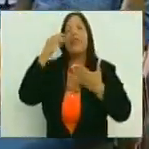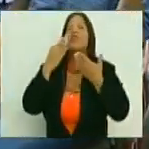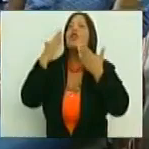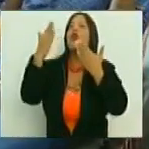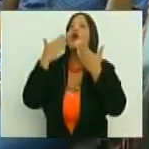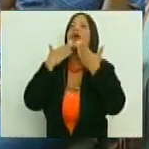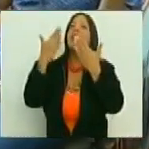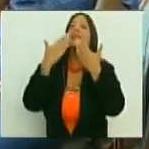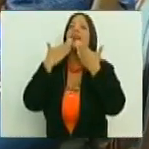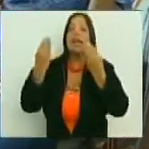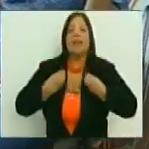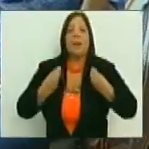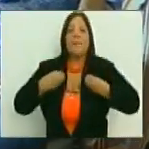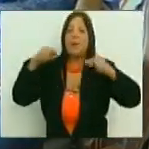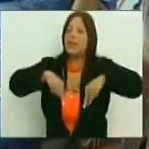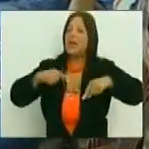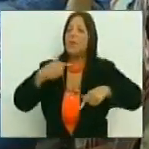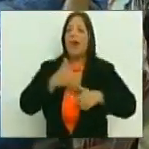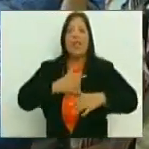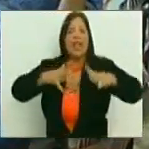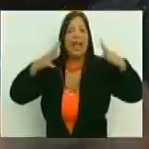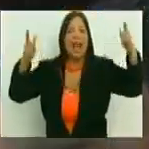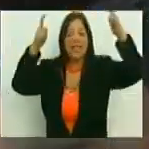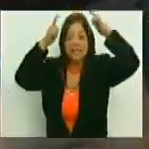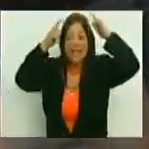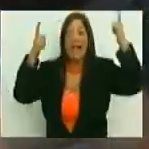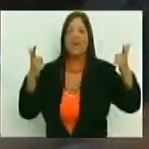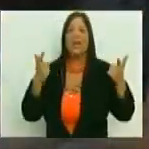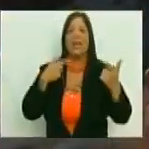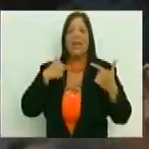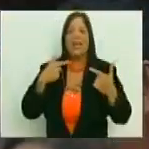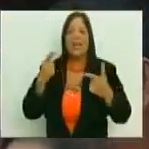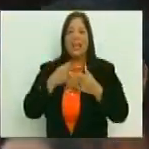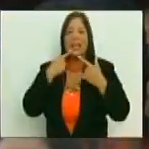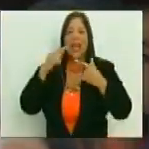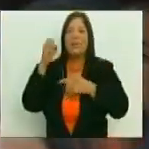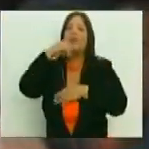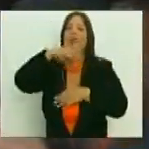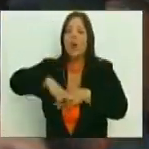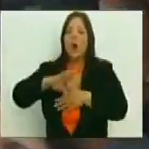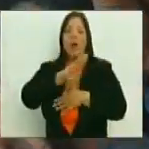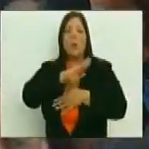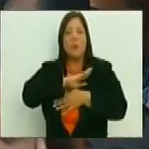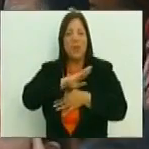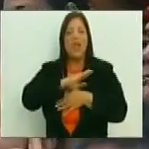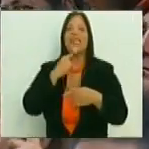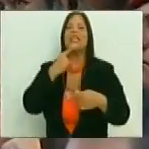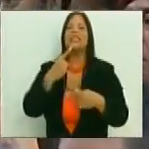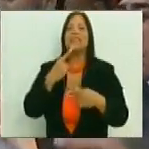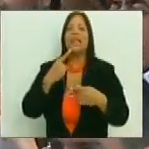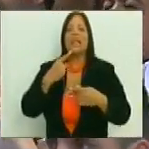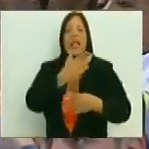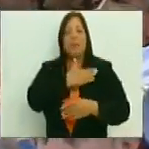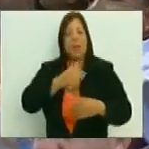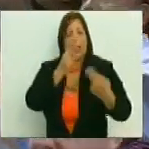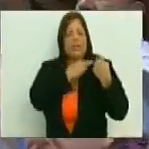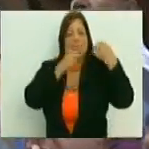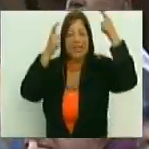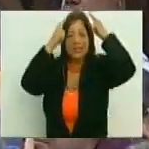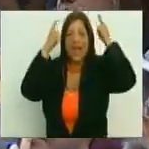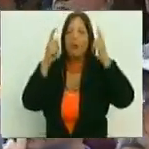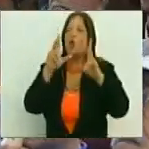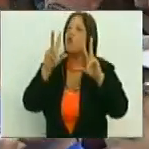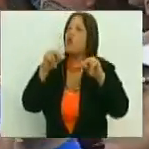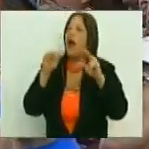habernos permitido vivir en los tiempos del gigante, poder haber contado la historia con propiedad, y de decirle, comandante Chávez, no te